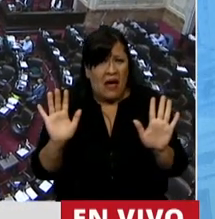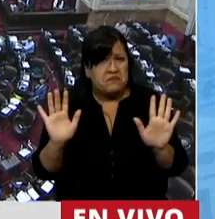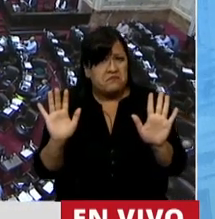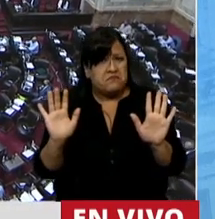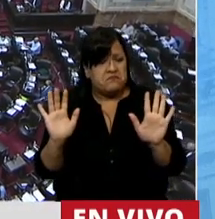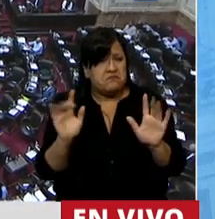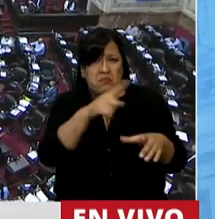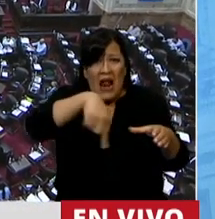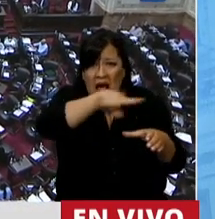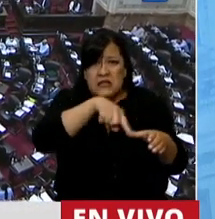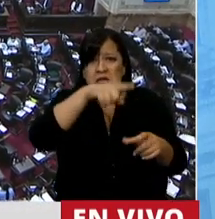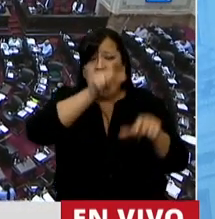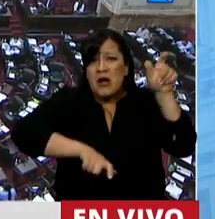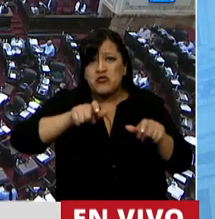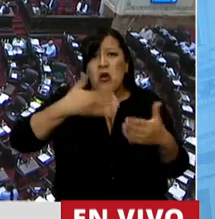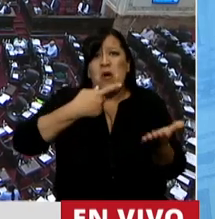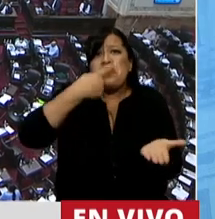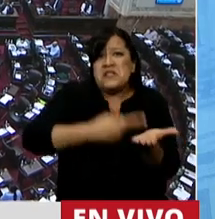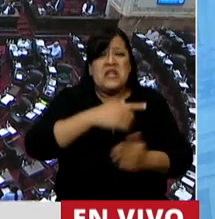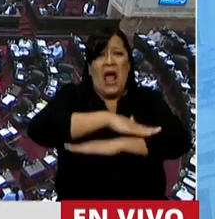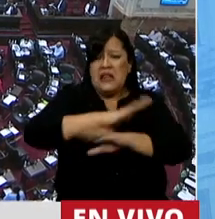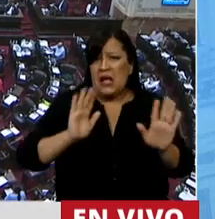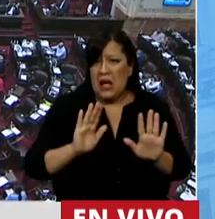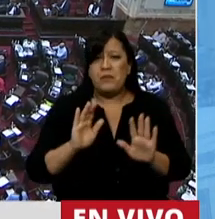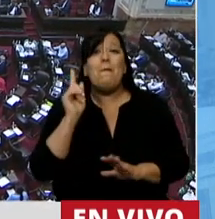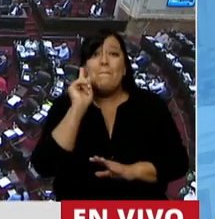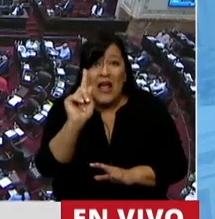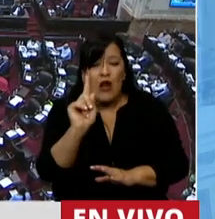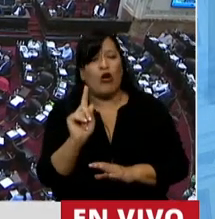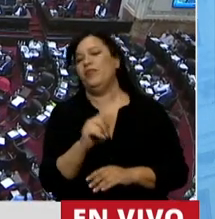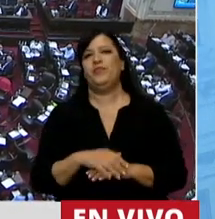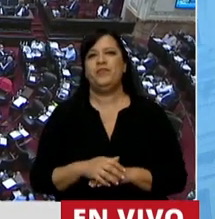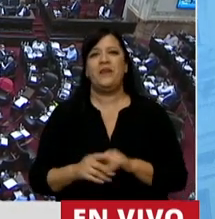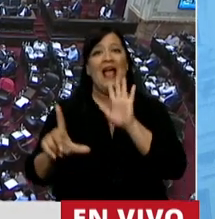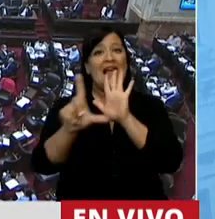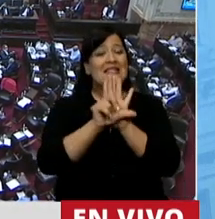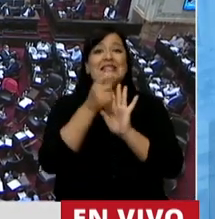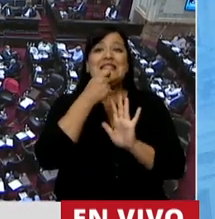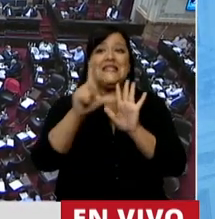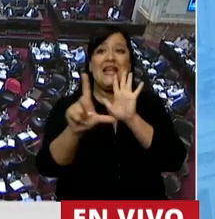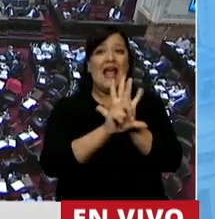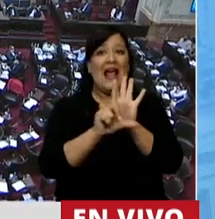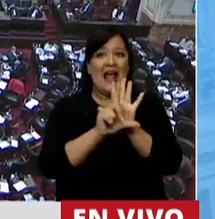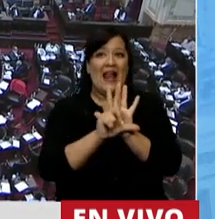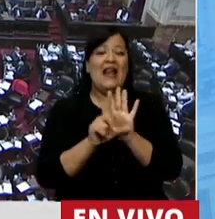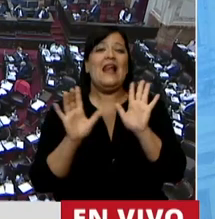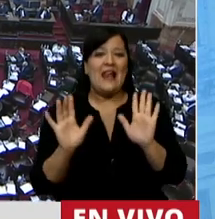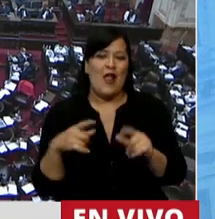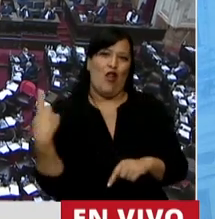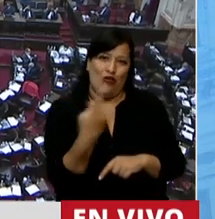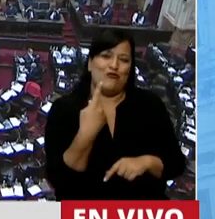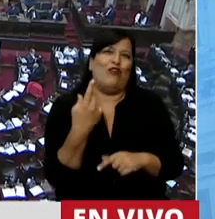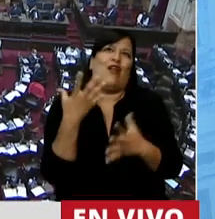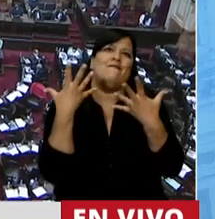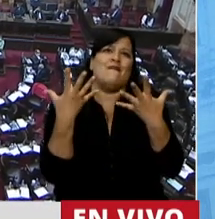cambia para ellos. En cambio, si esta ley no es ley como todas deseamos, nosotras una gran